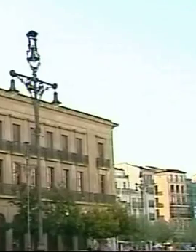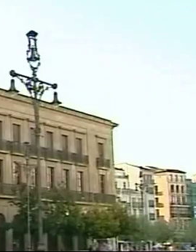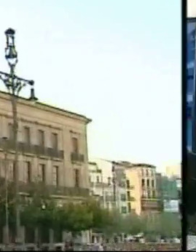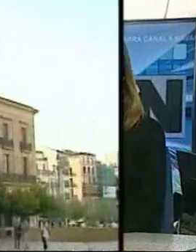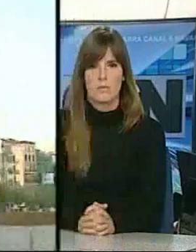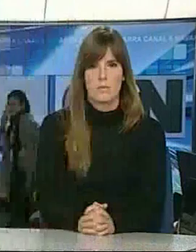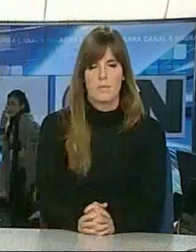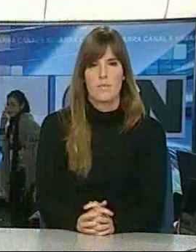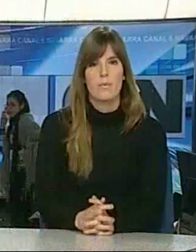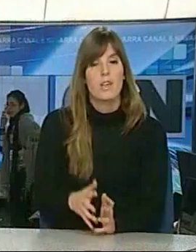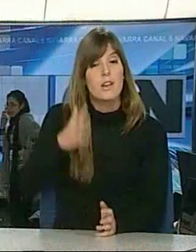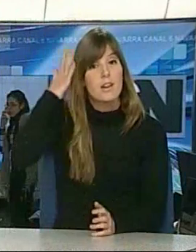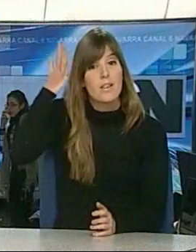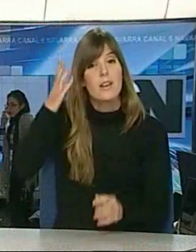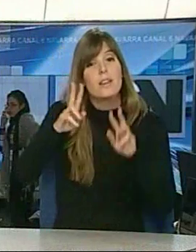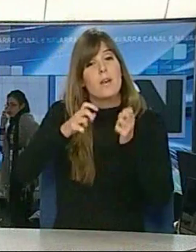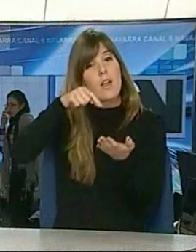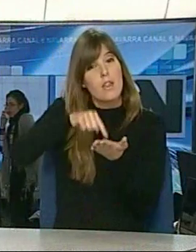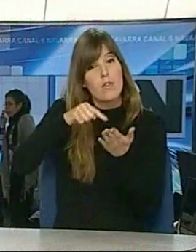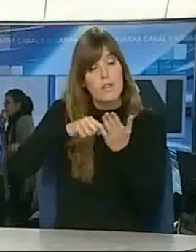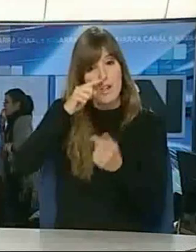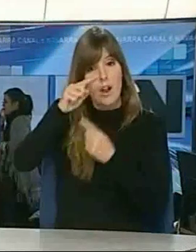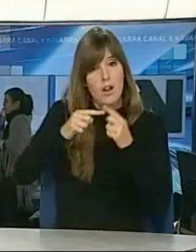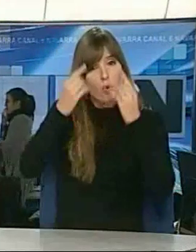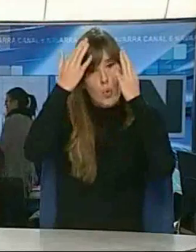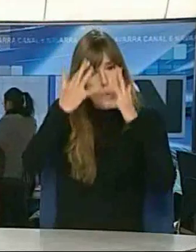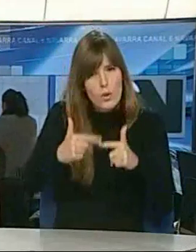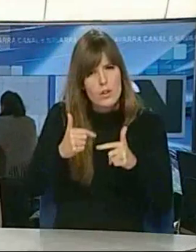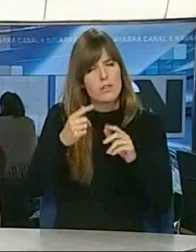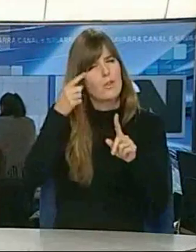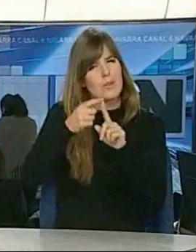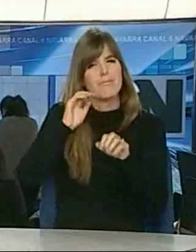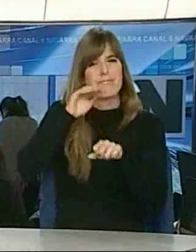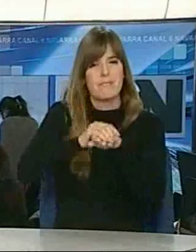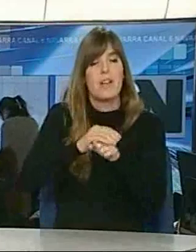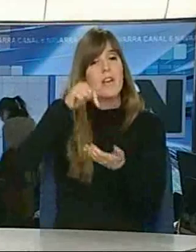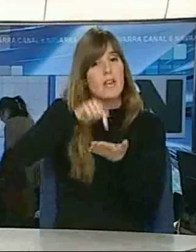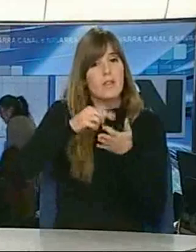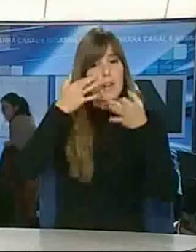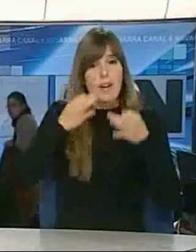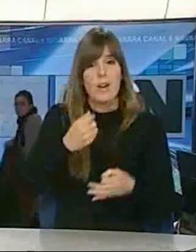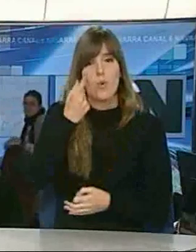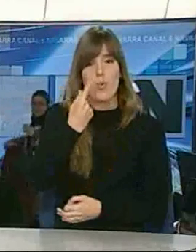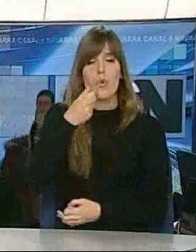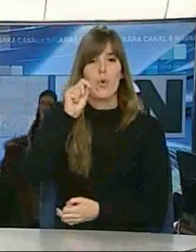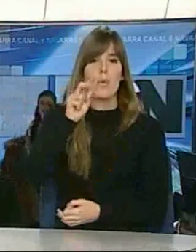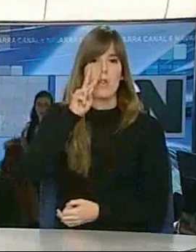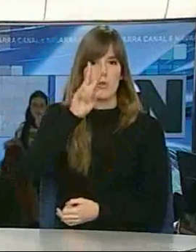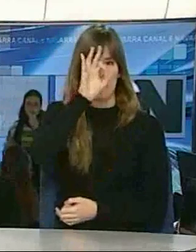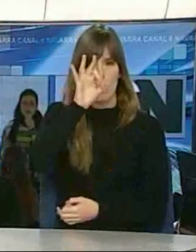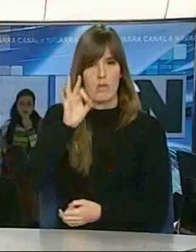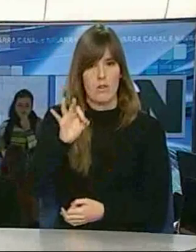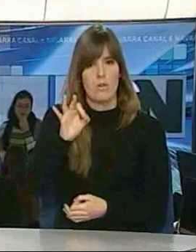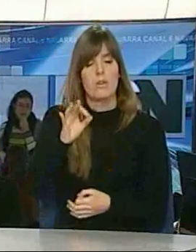Navarra cumple con su objetivo y cierra oficialmente las cuentas de 2011 con un déficit reconocido del 1,2%,